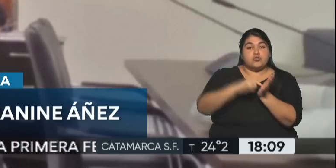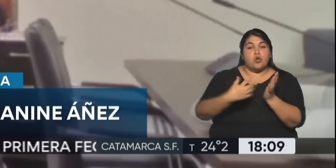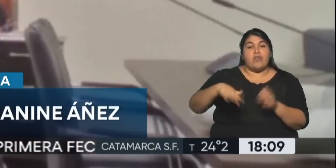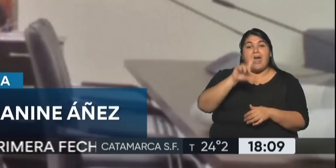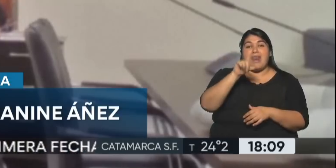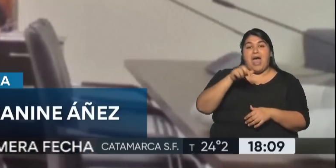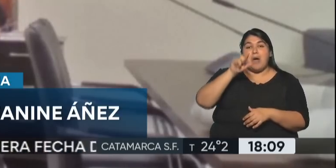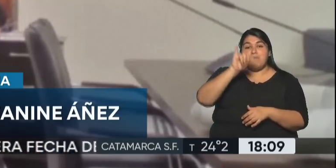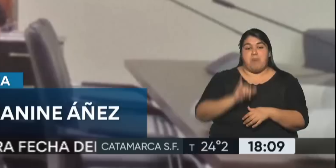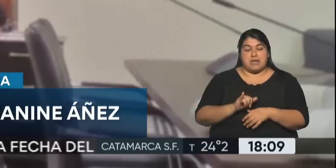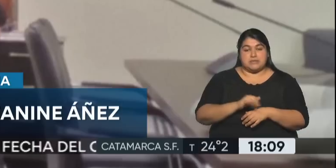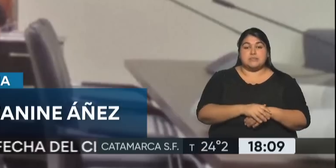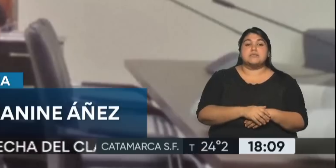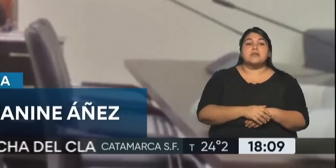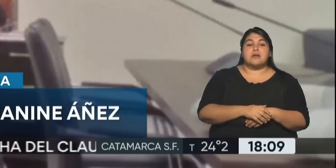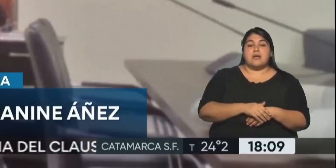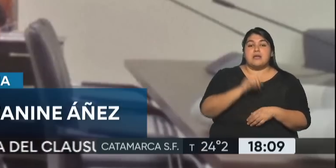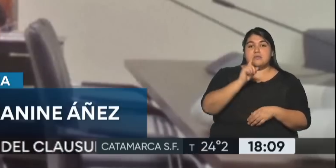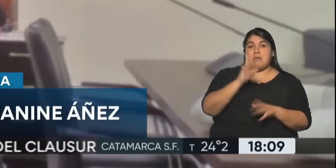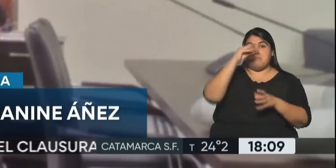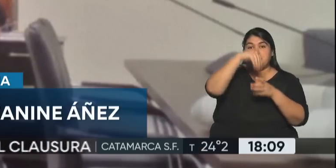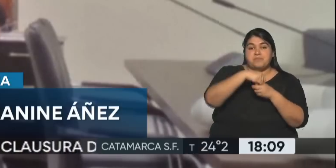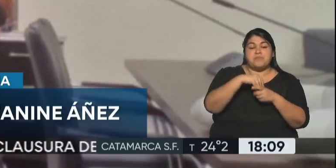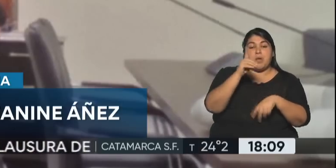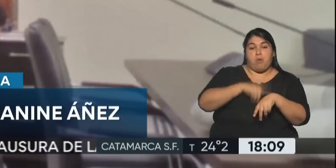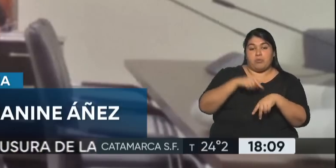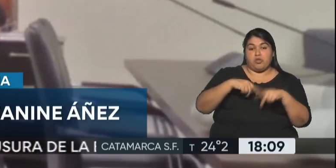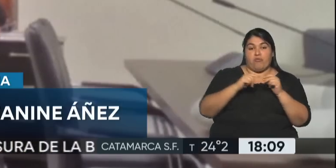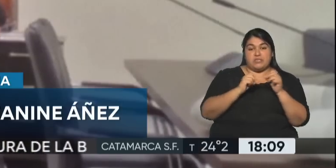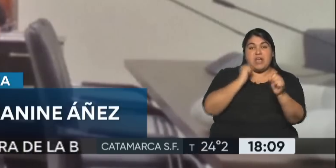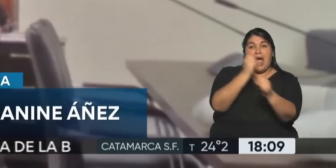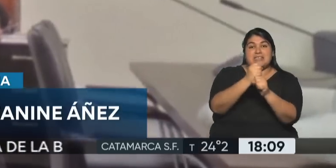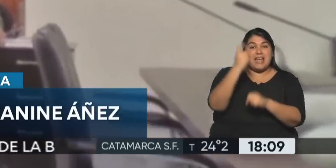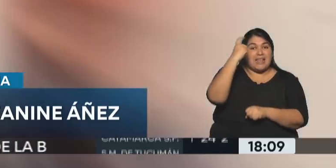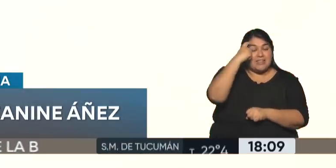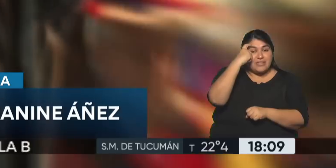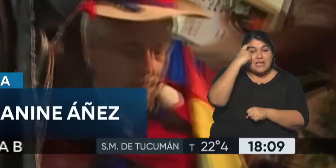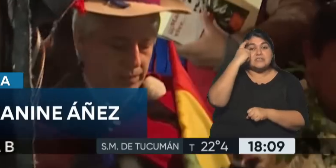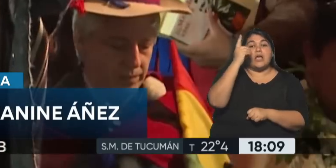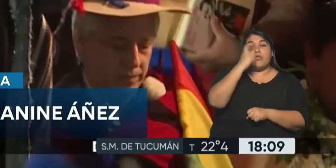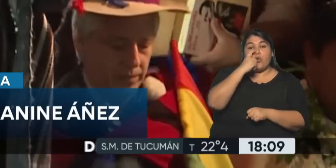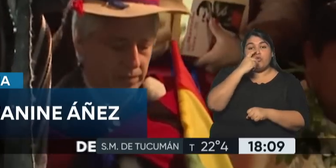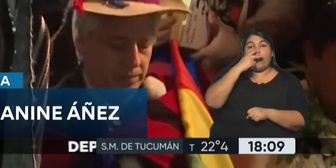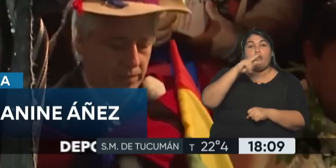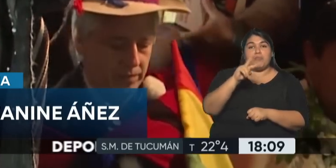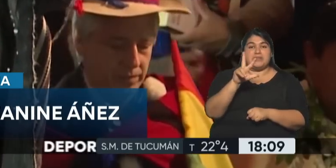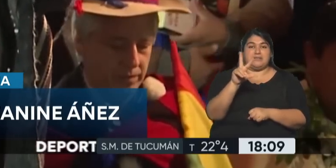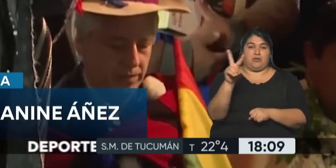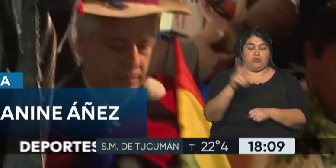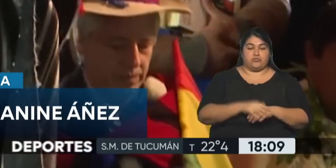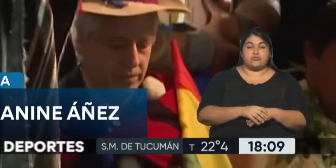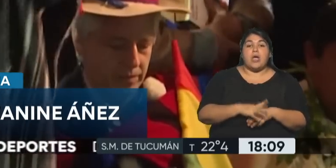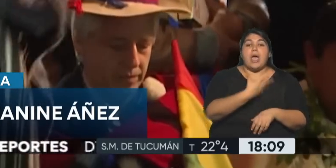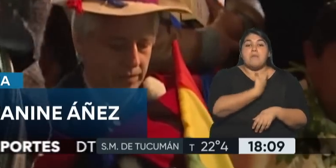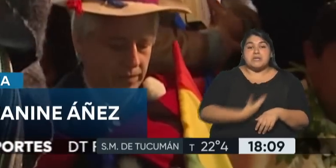Orientación Femenina de Miraflores, respectivamente, a partir de la fecha hasta el 10 de junio de 2032. El expresidente de Bolivia, Evo